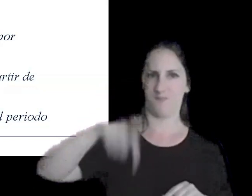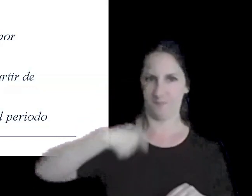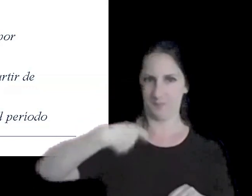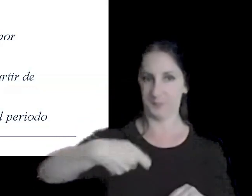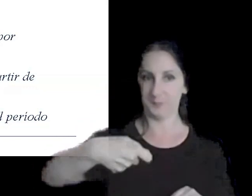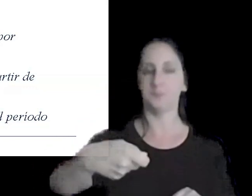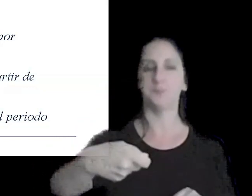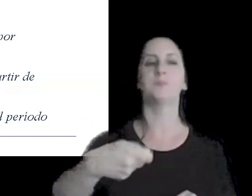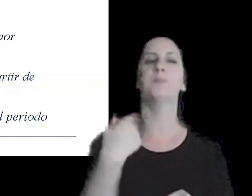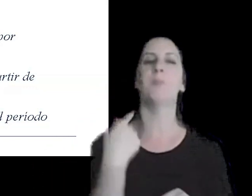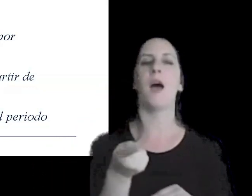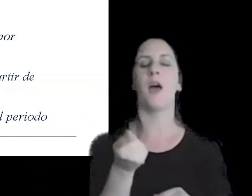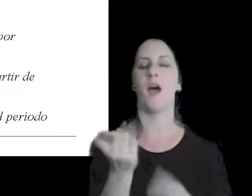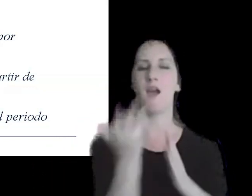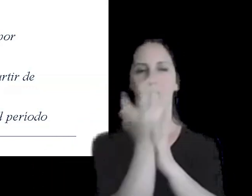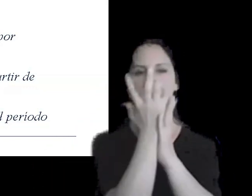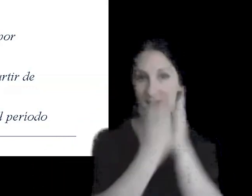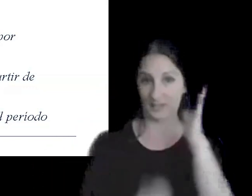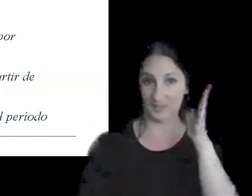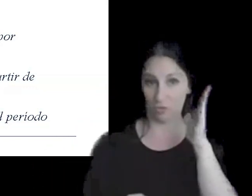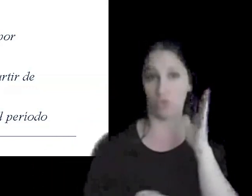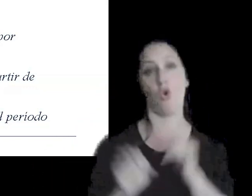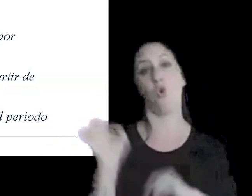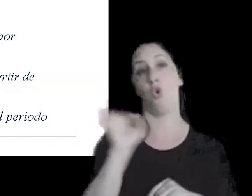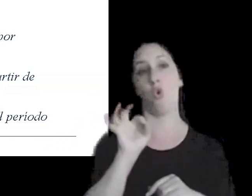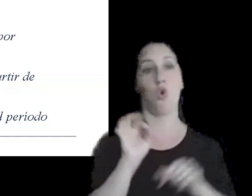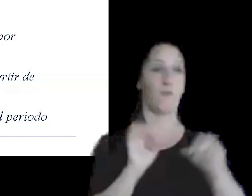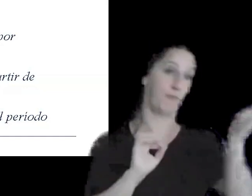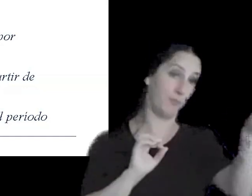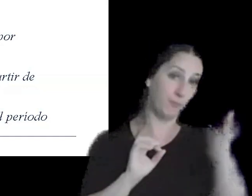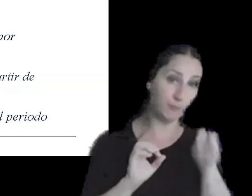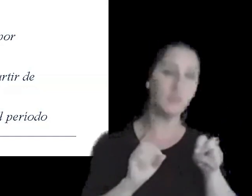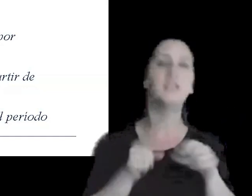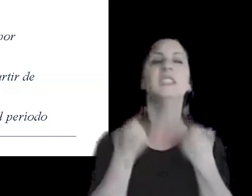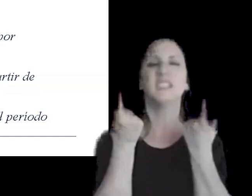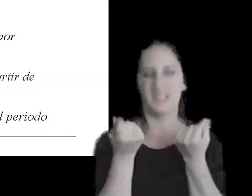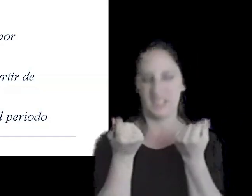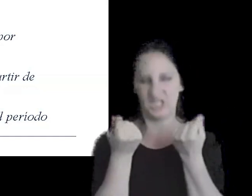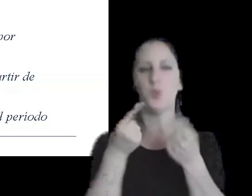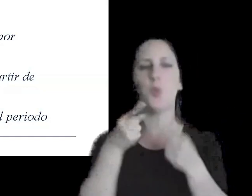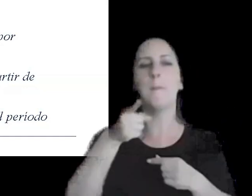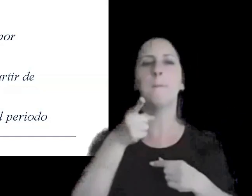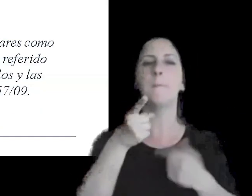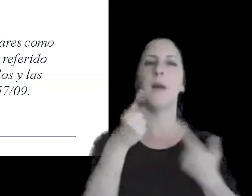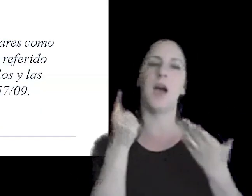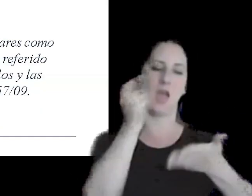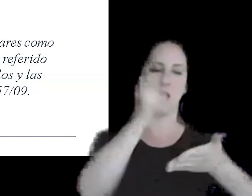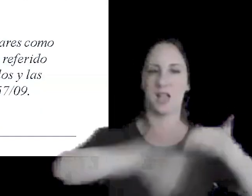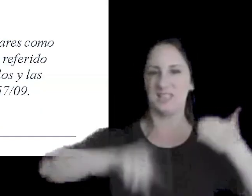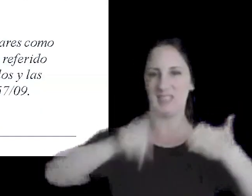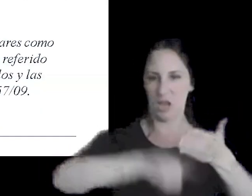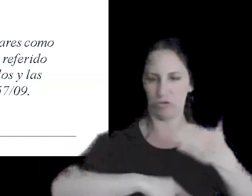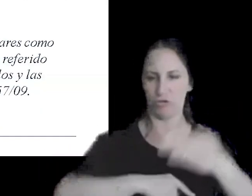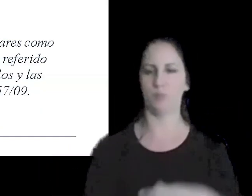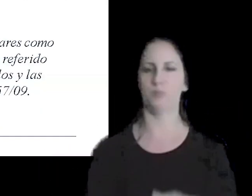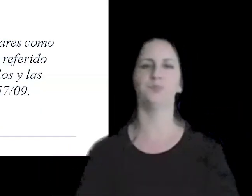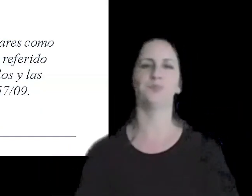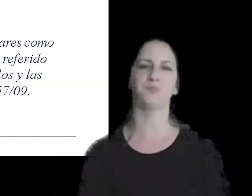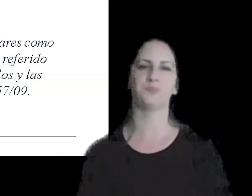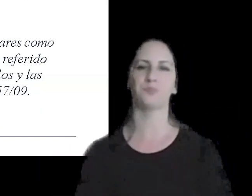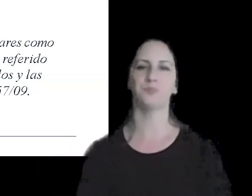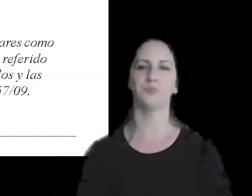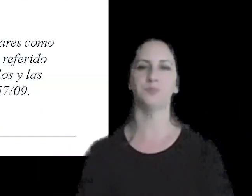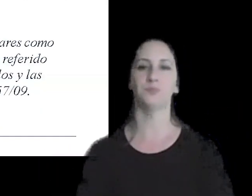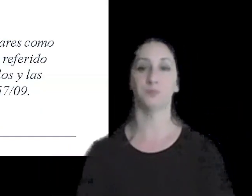efectos de esta retención o percepción que va a servir para afectar a esta cancelación de aportes la AFA